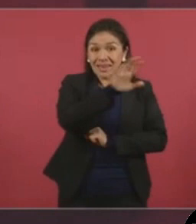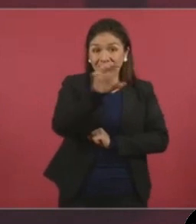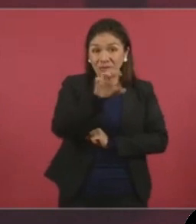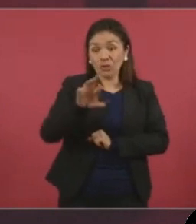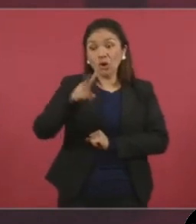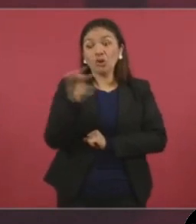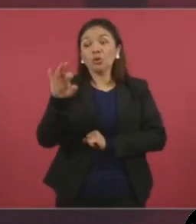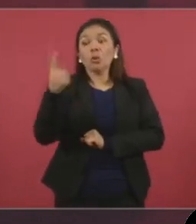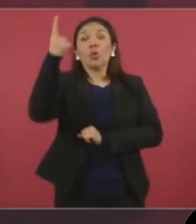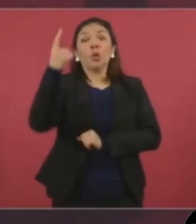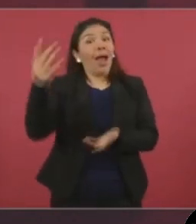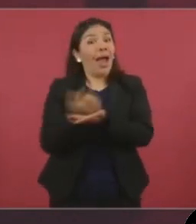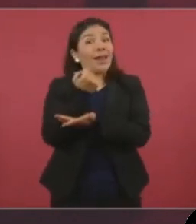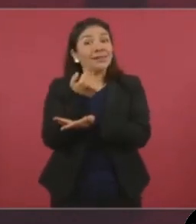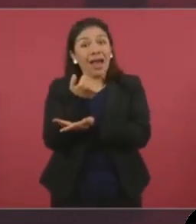son